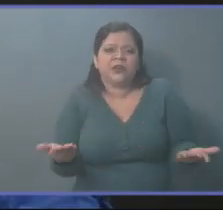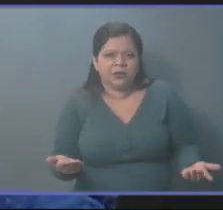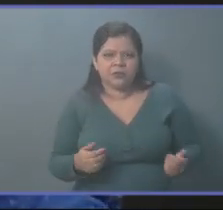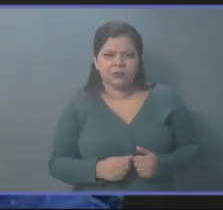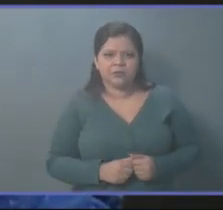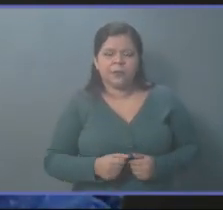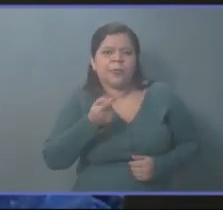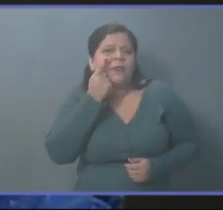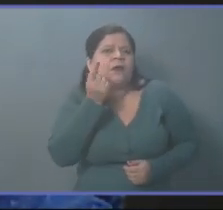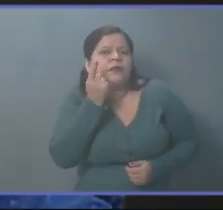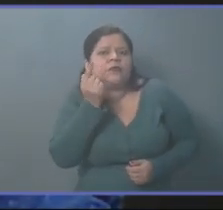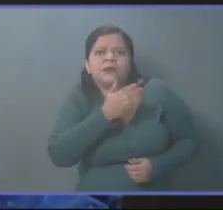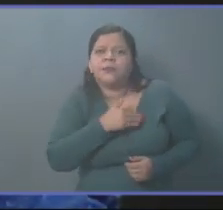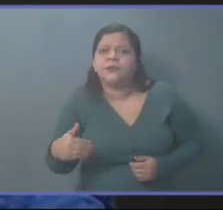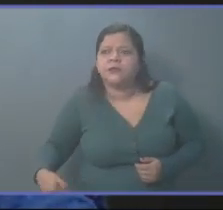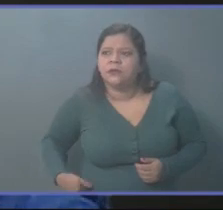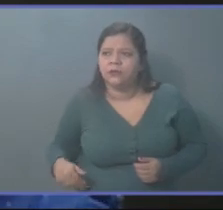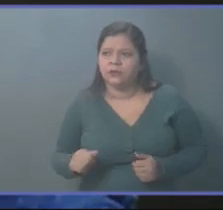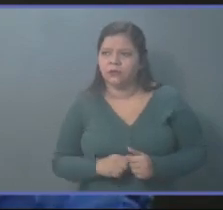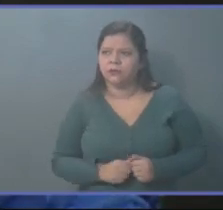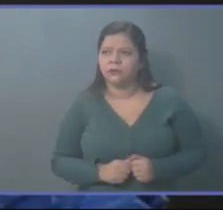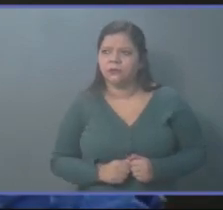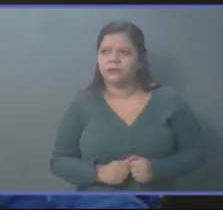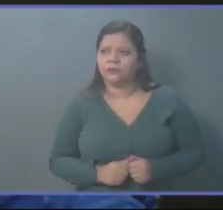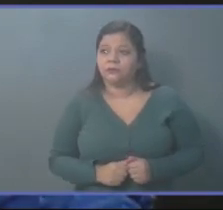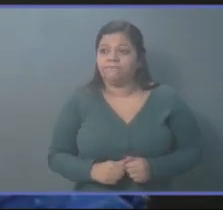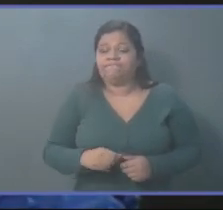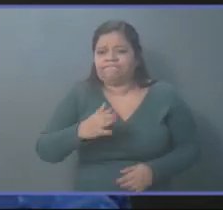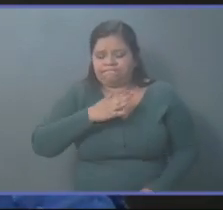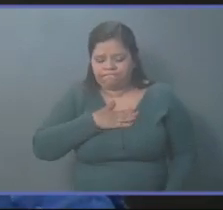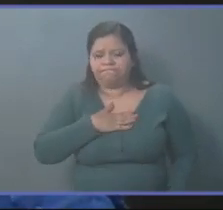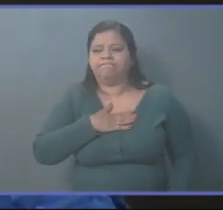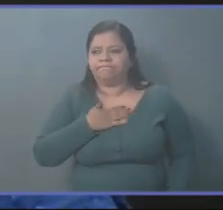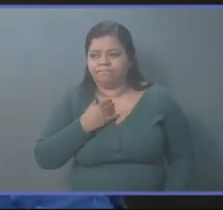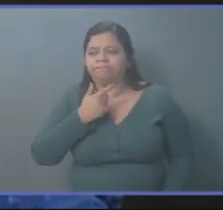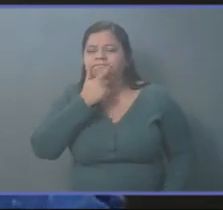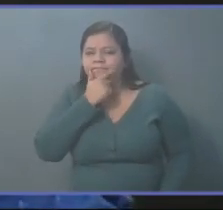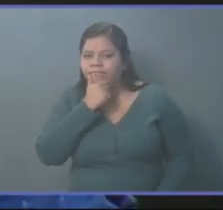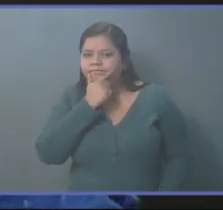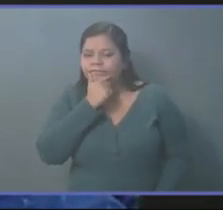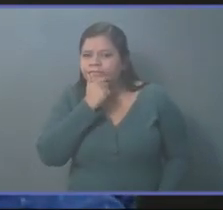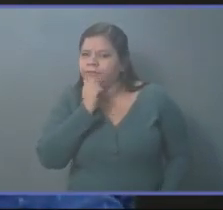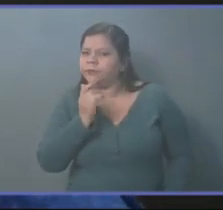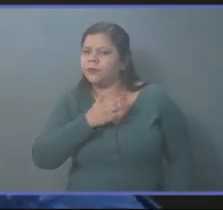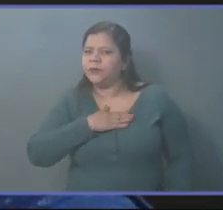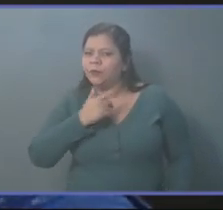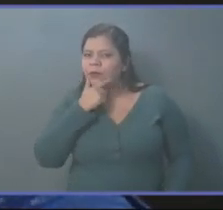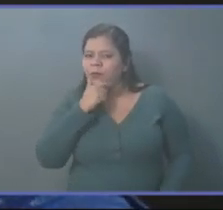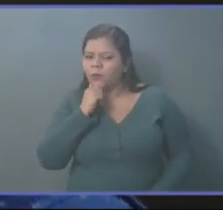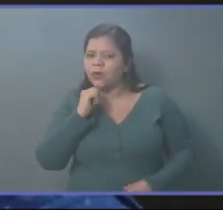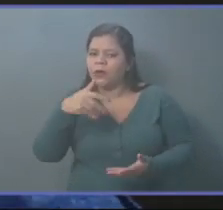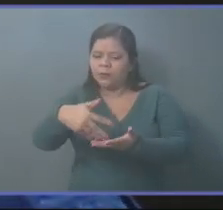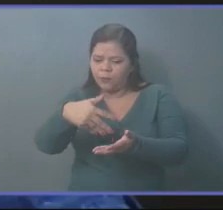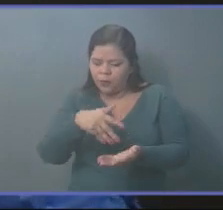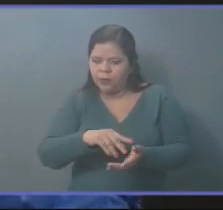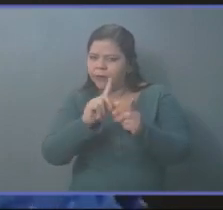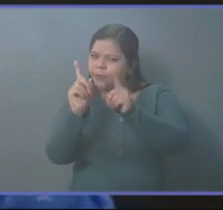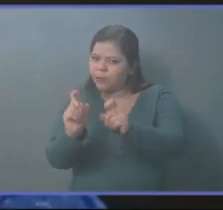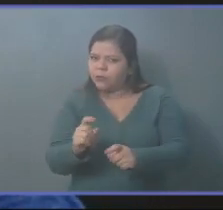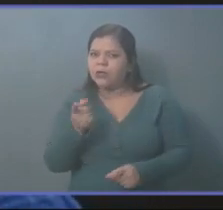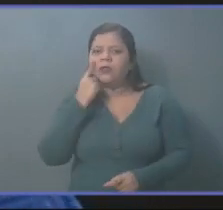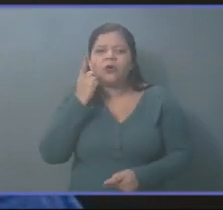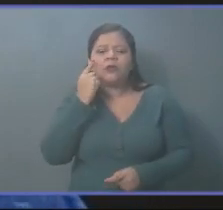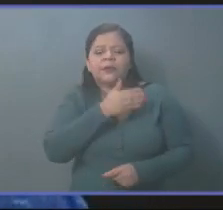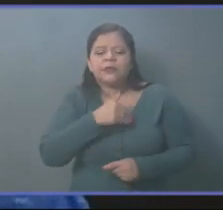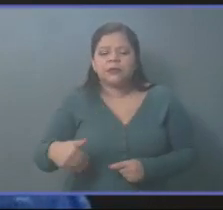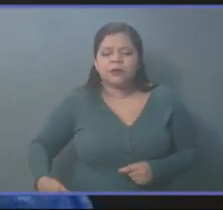¿A dónde está el Presidente? Ahí sí coincidimos. Pero eso no lo pregunto yo, lo pregunta la población salvadoreña.